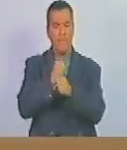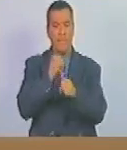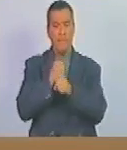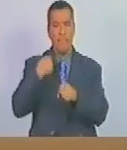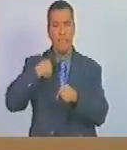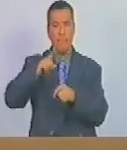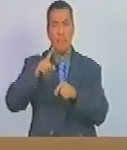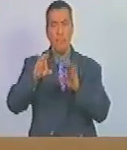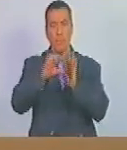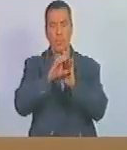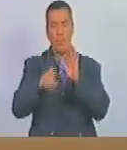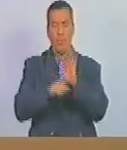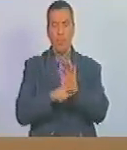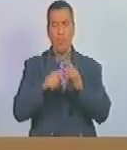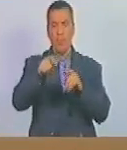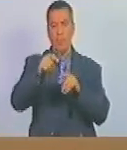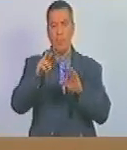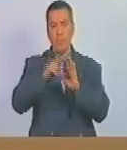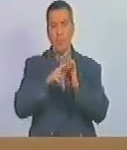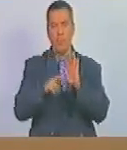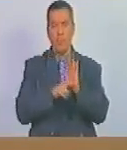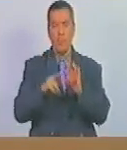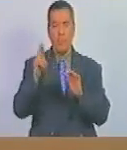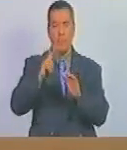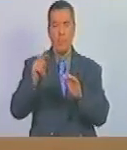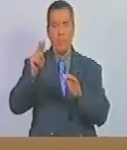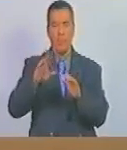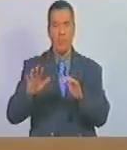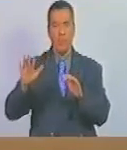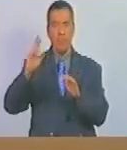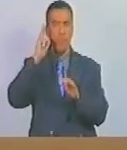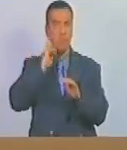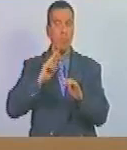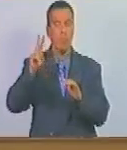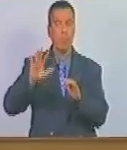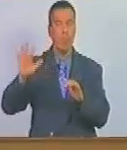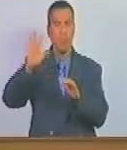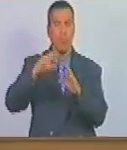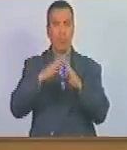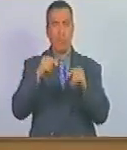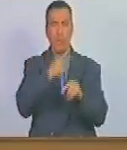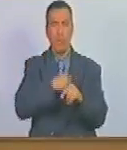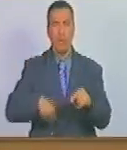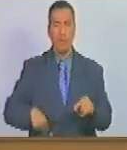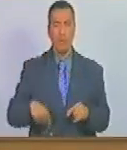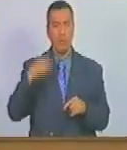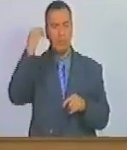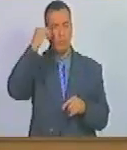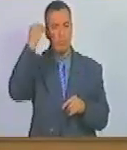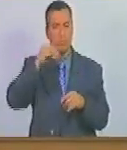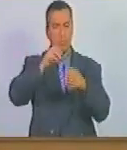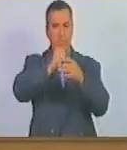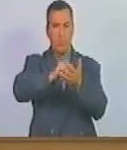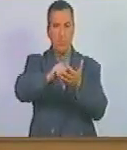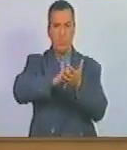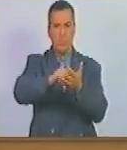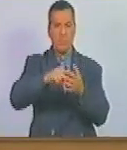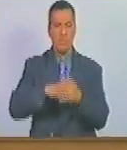consagra la constitución de la República Bolivariana de Venezuela esto sea no presidente en consideración el artículo